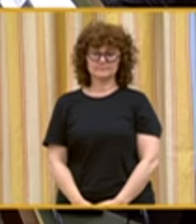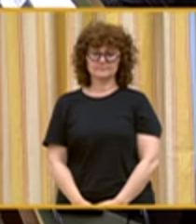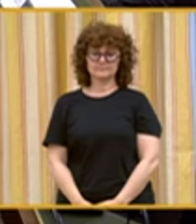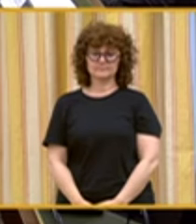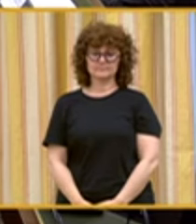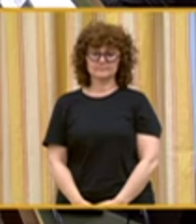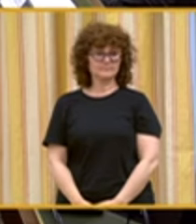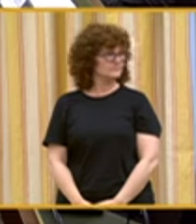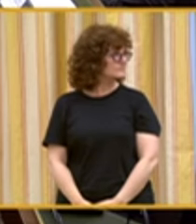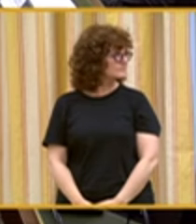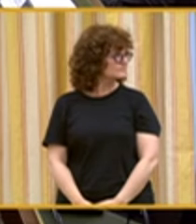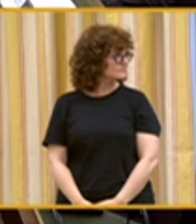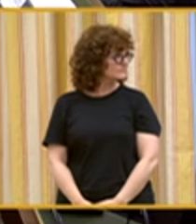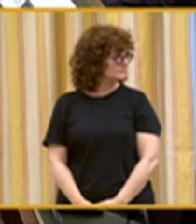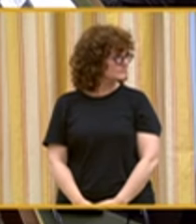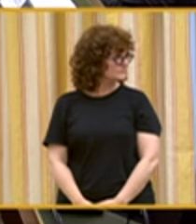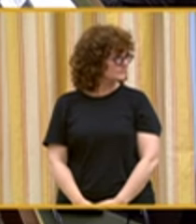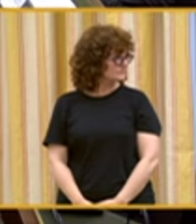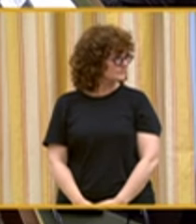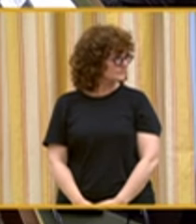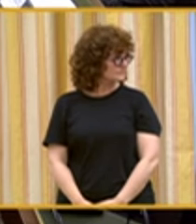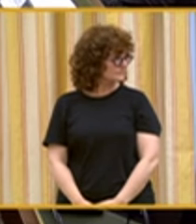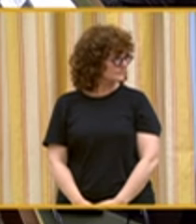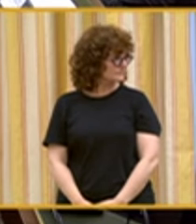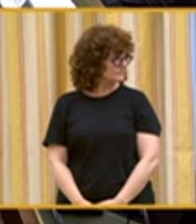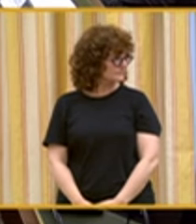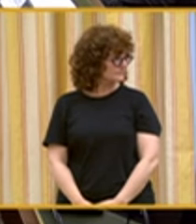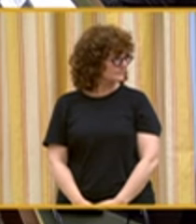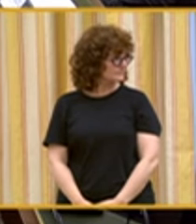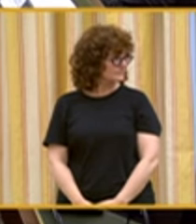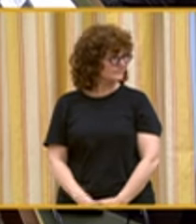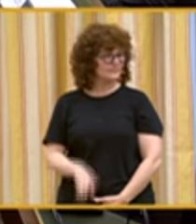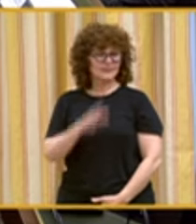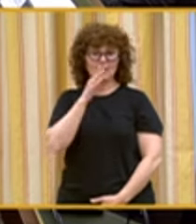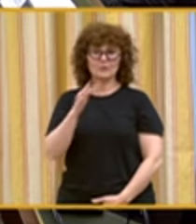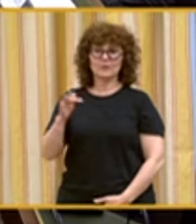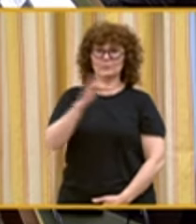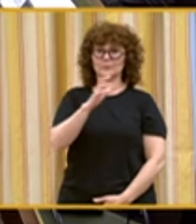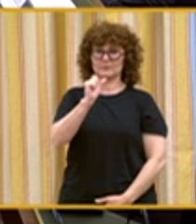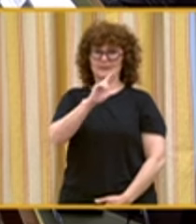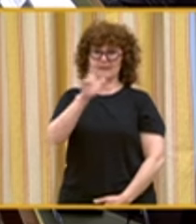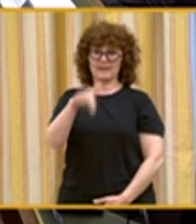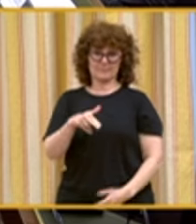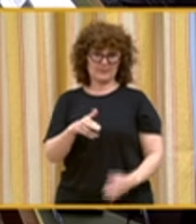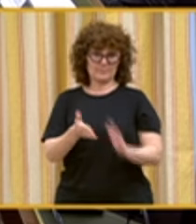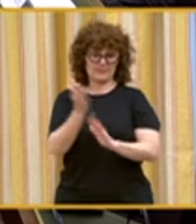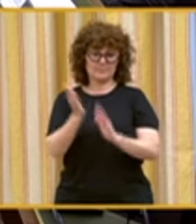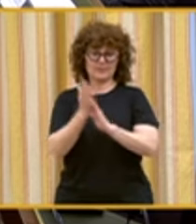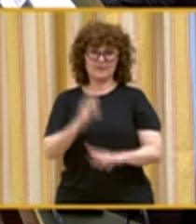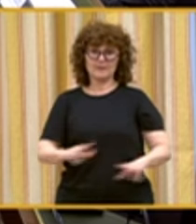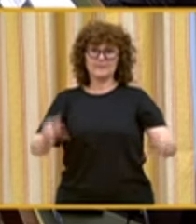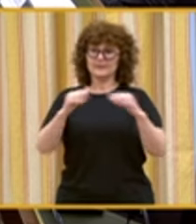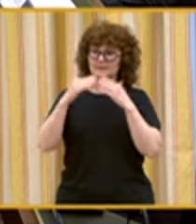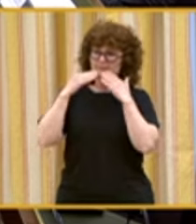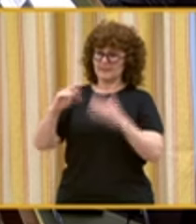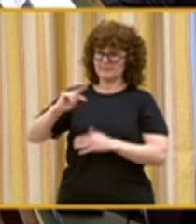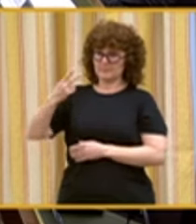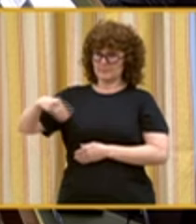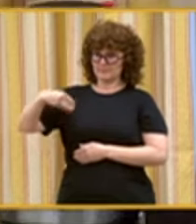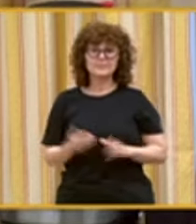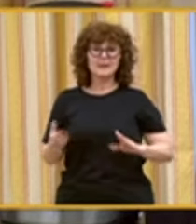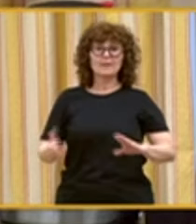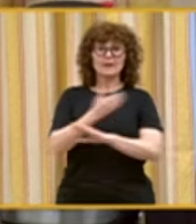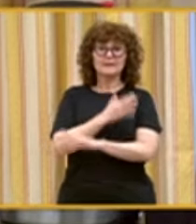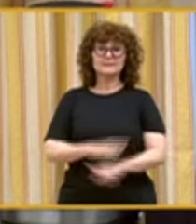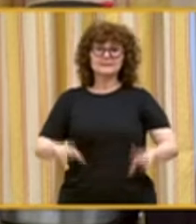Pues adelante, Carmen, para finalizar la intervención. Muchas gracias. Gracias, Maribel. Gracias, presidenta. Antes